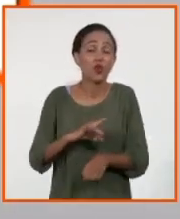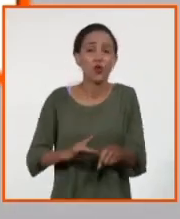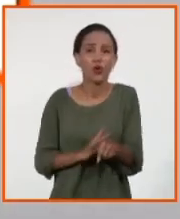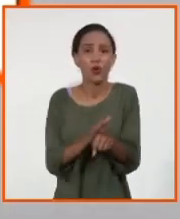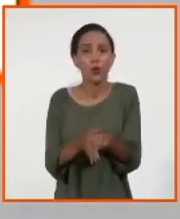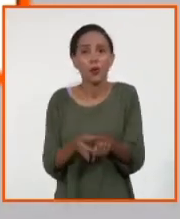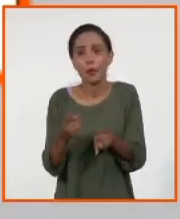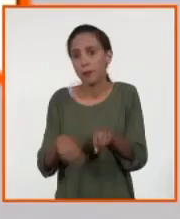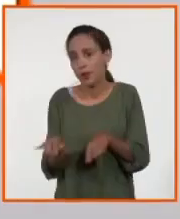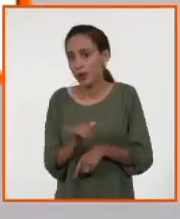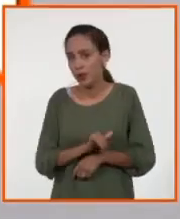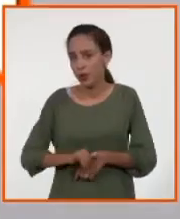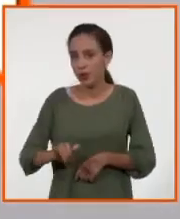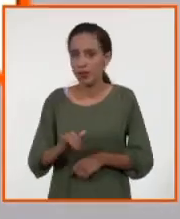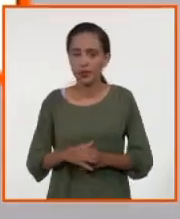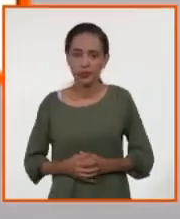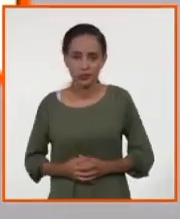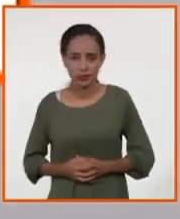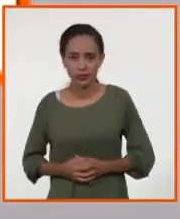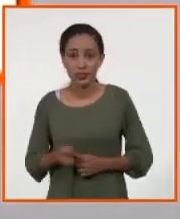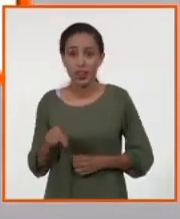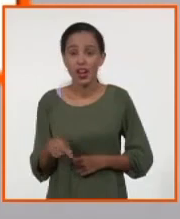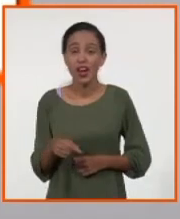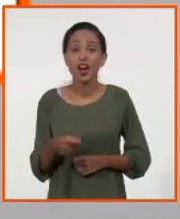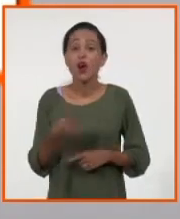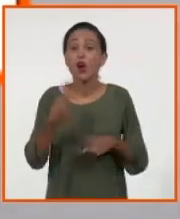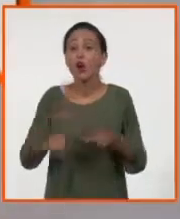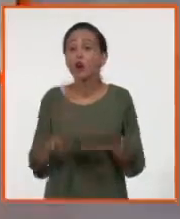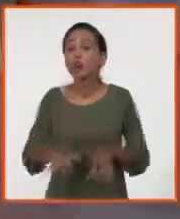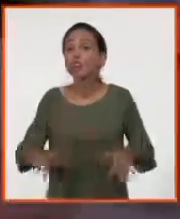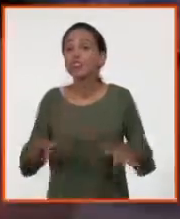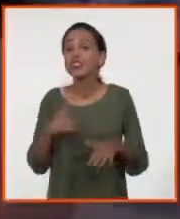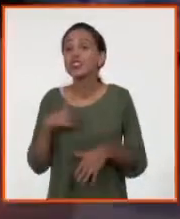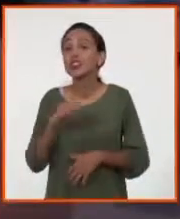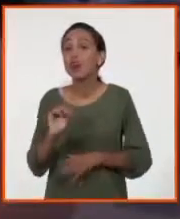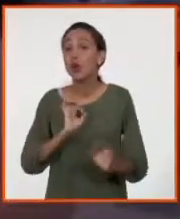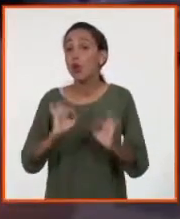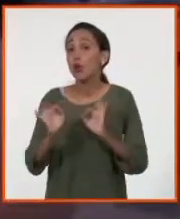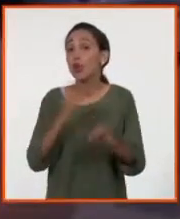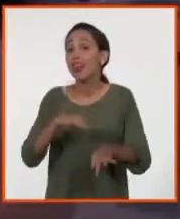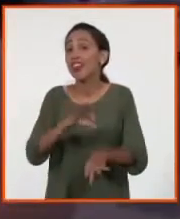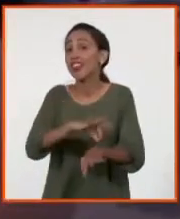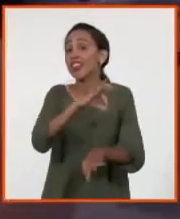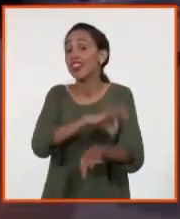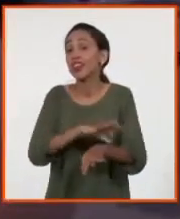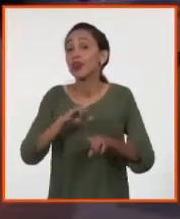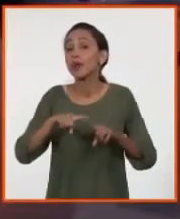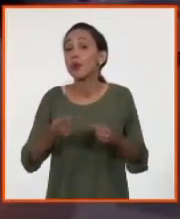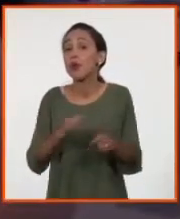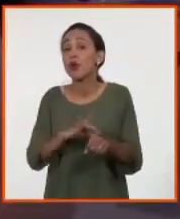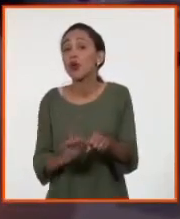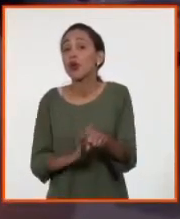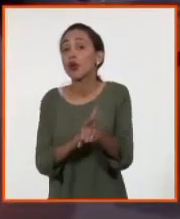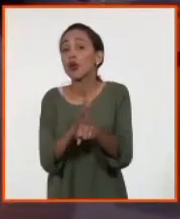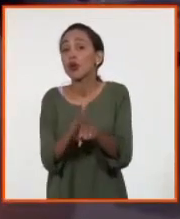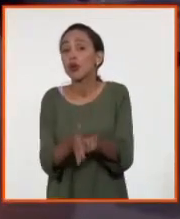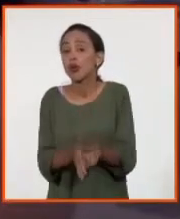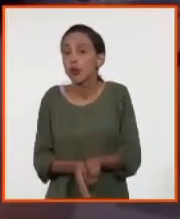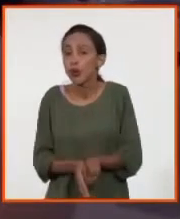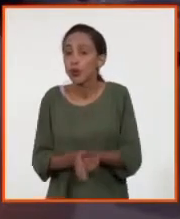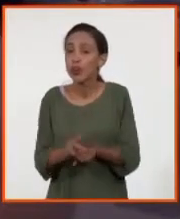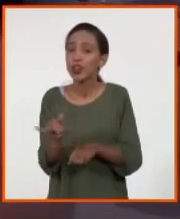Pero ahora estamos en otra situación, hay que decir, cuidado con el dengue, porque el COVID, tenemos la